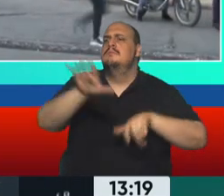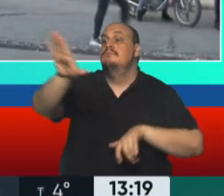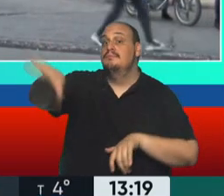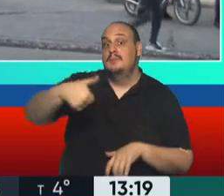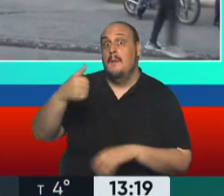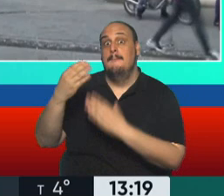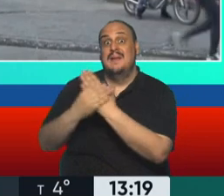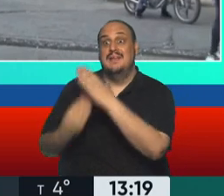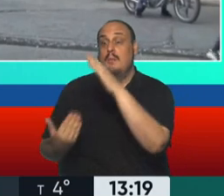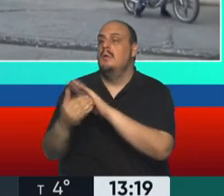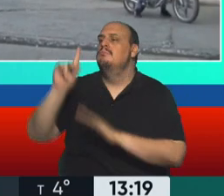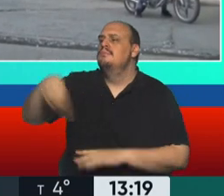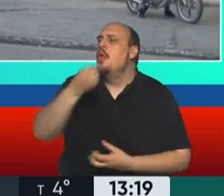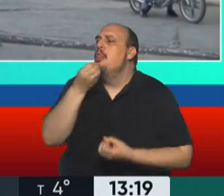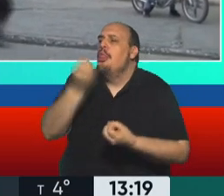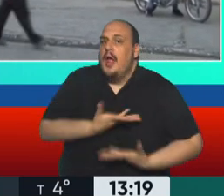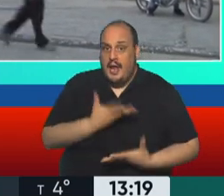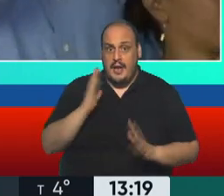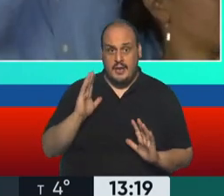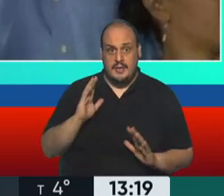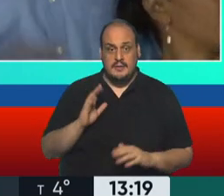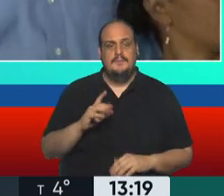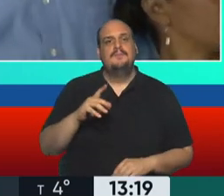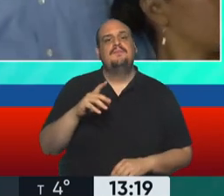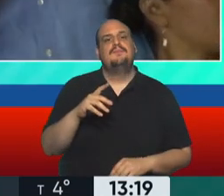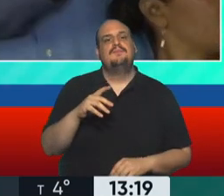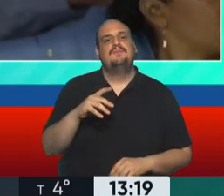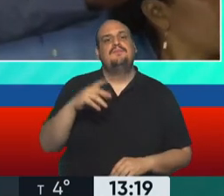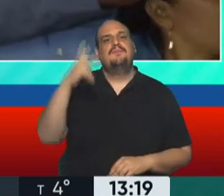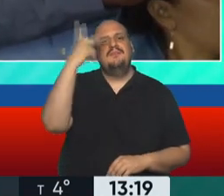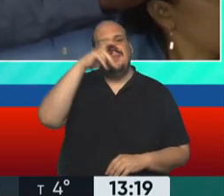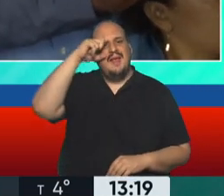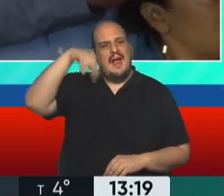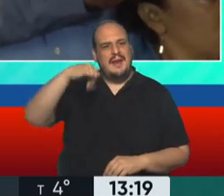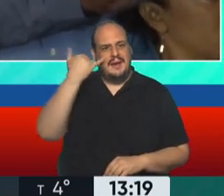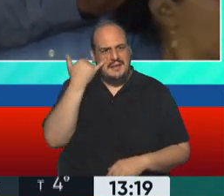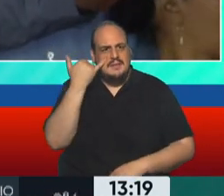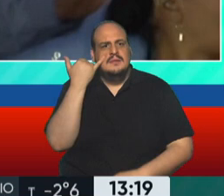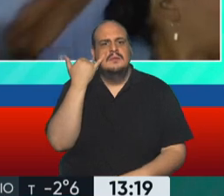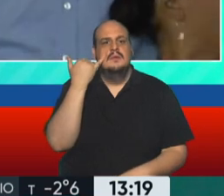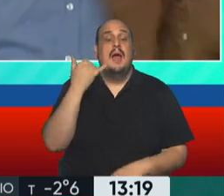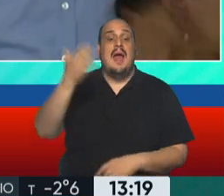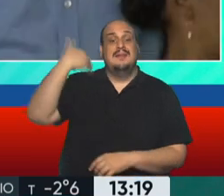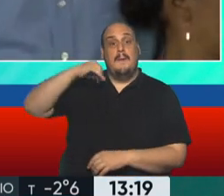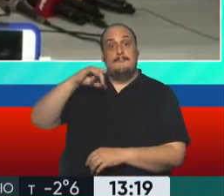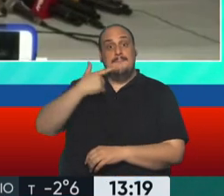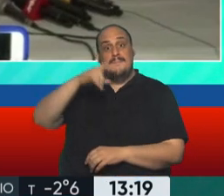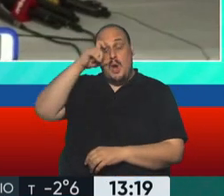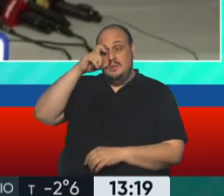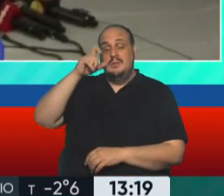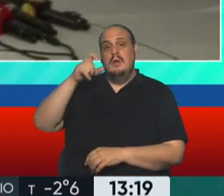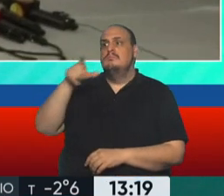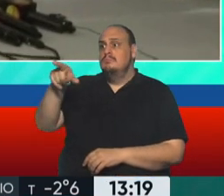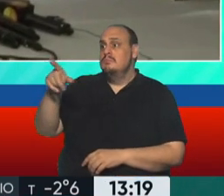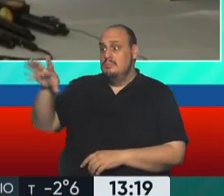al primer ministro Ariel Henry. Recordemos que Ariel Henry fue la persona que Jovenel Moise había designado para